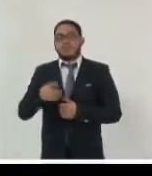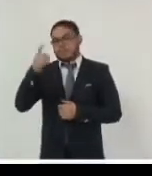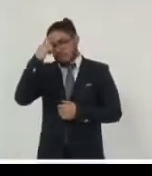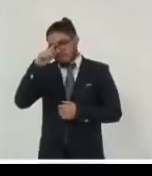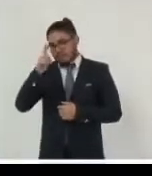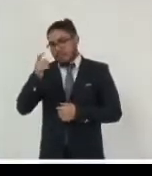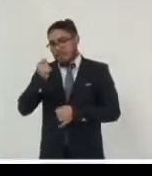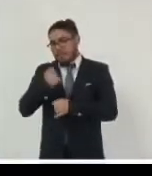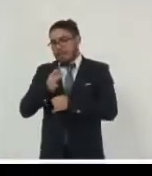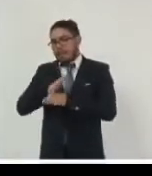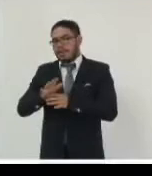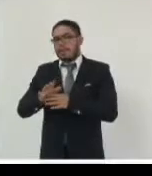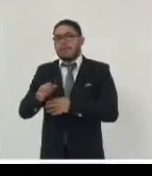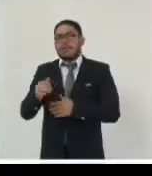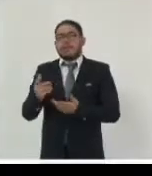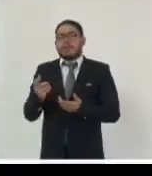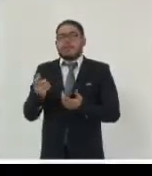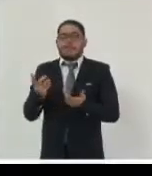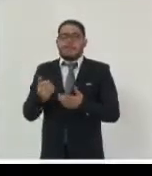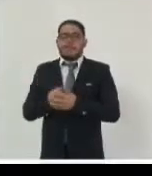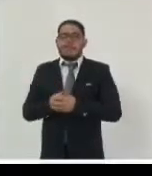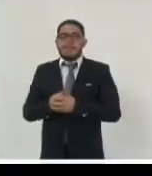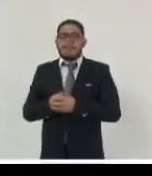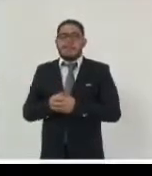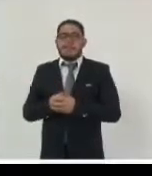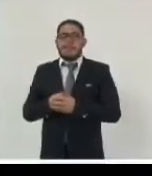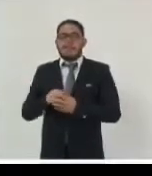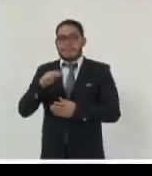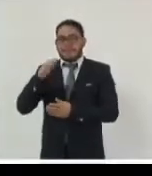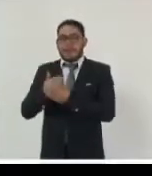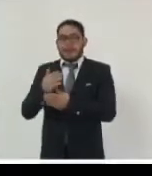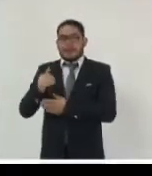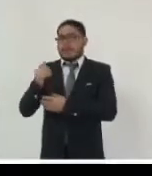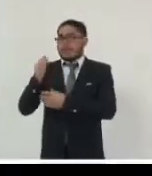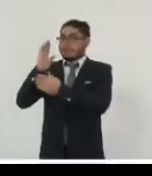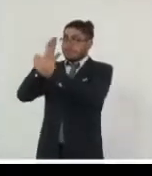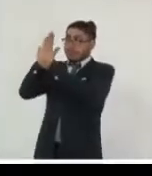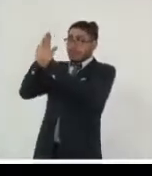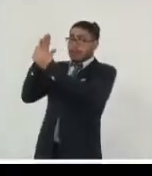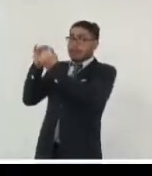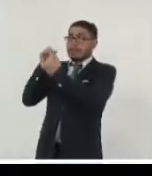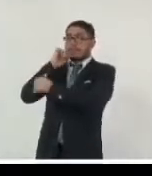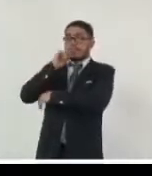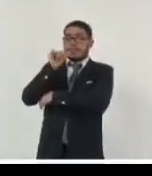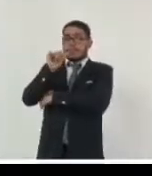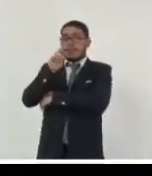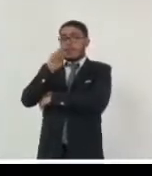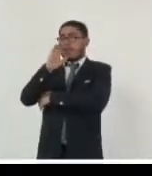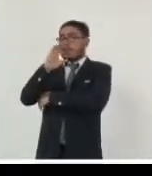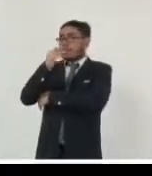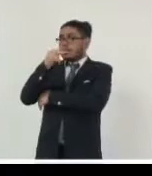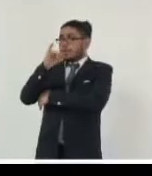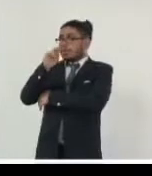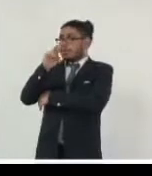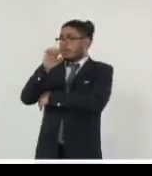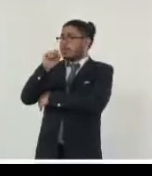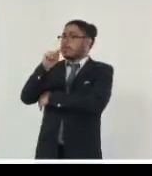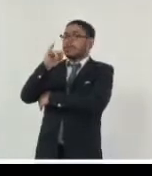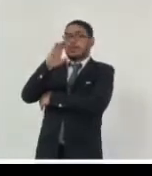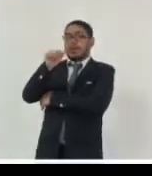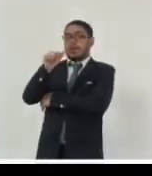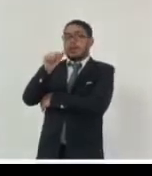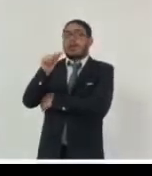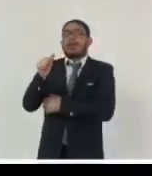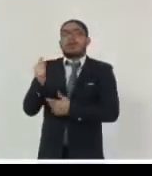ahora la autocrítica también es necesaria por lo menos una vez más lo digo en nuestras latitudes no